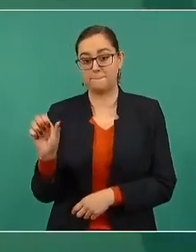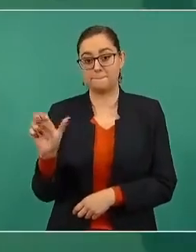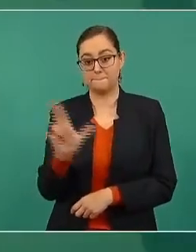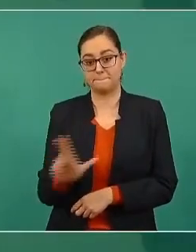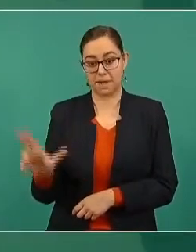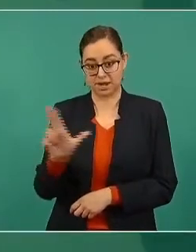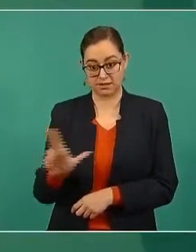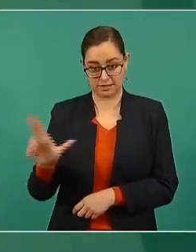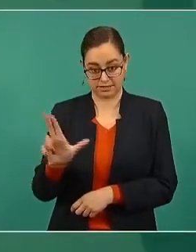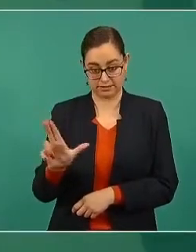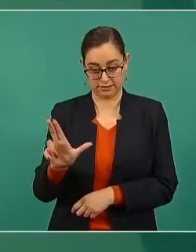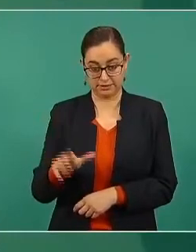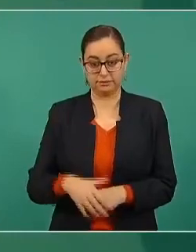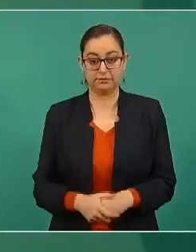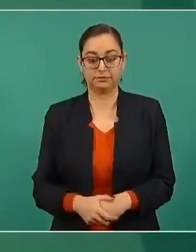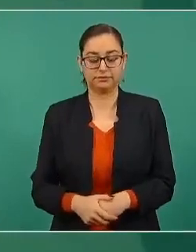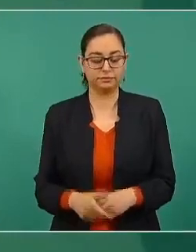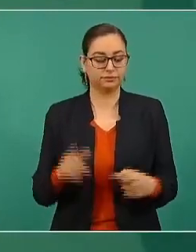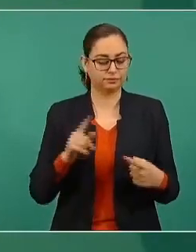Morelos,